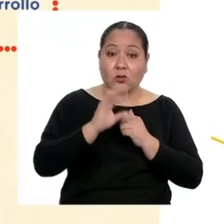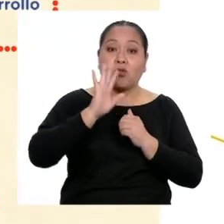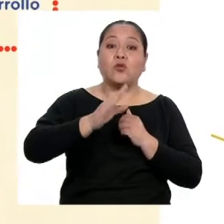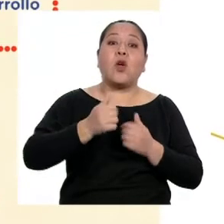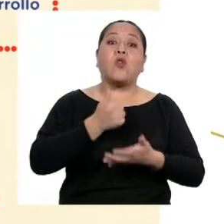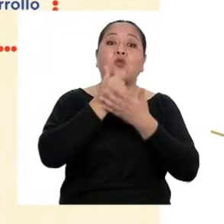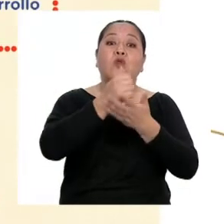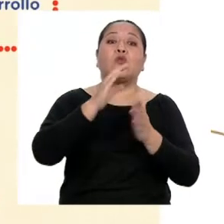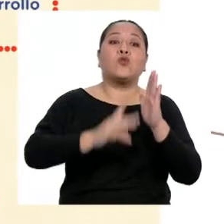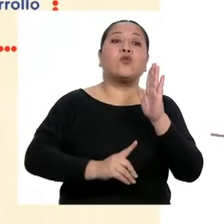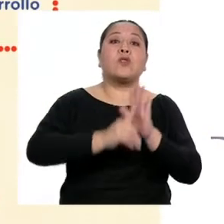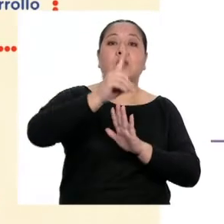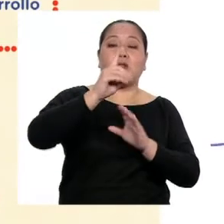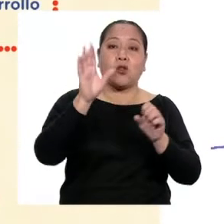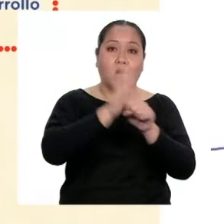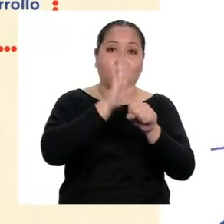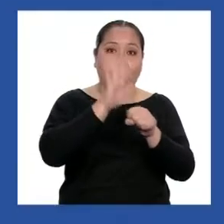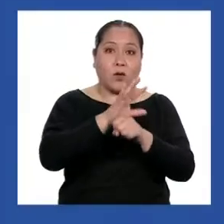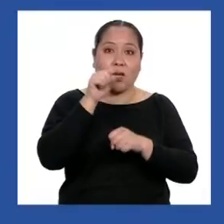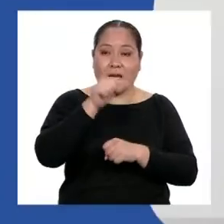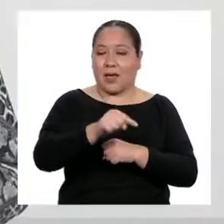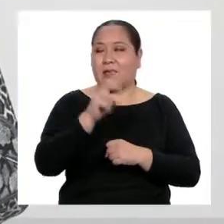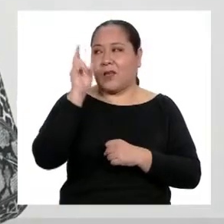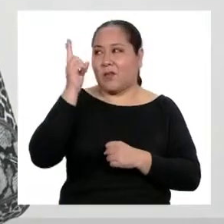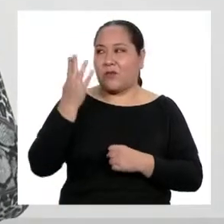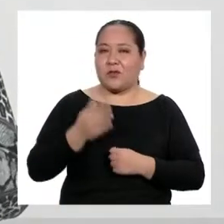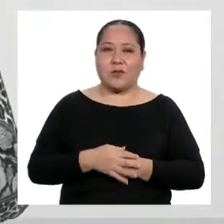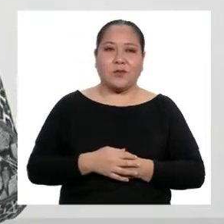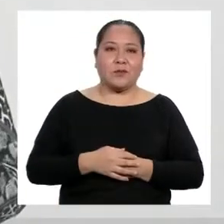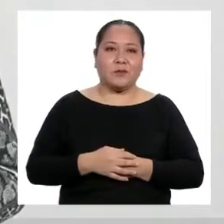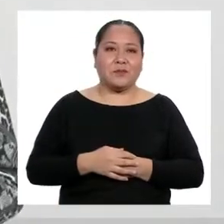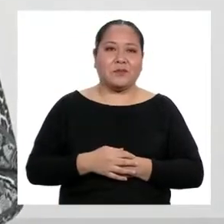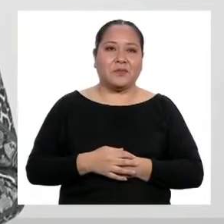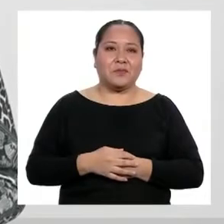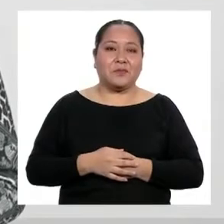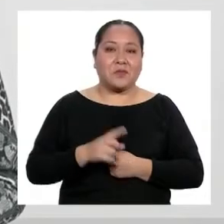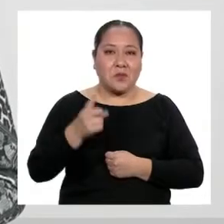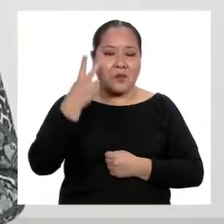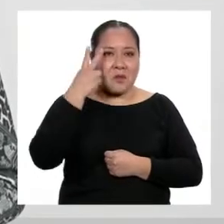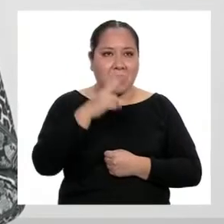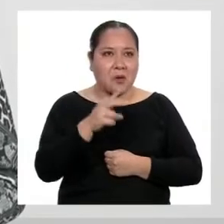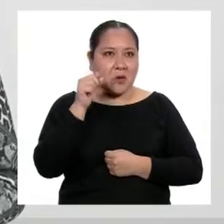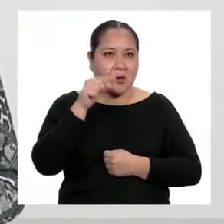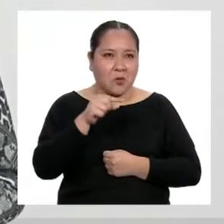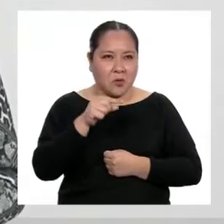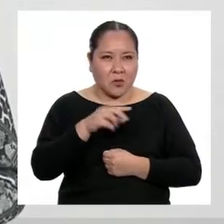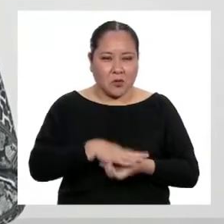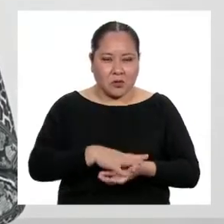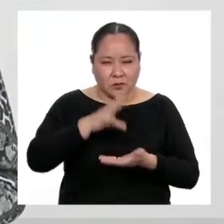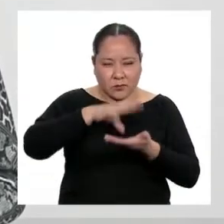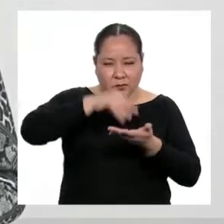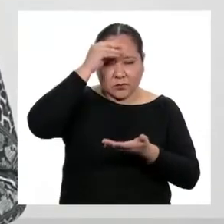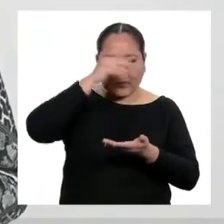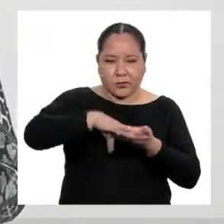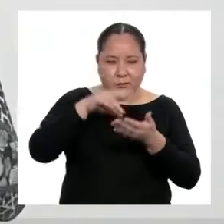de los adolescentes. Esta es, profesora Patricia. Veo que has aprendido a leer muy detalladamente